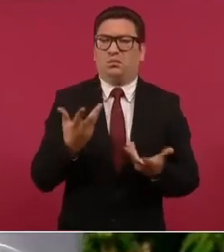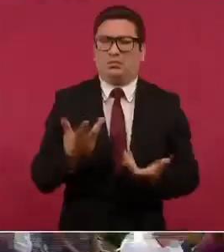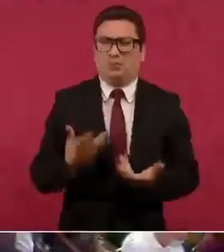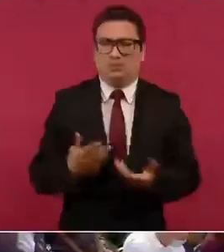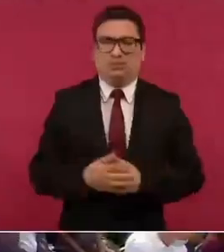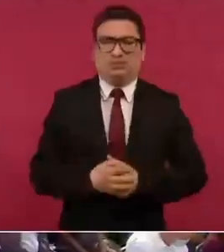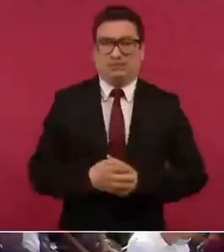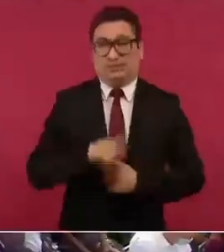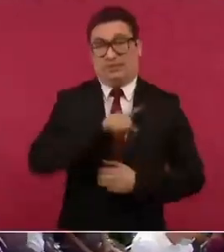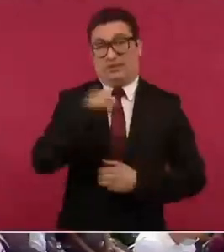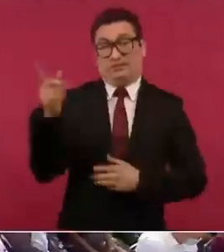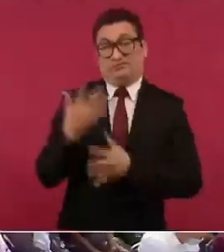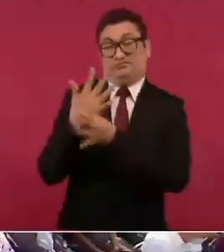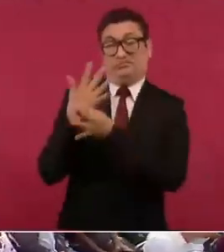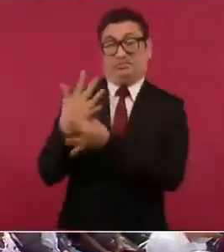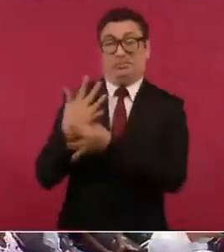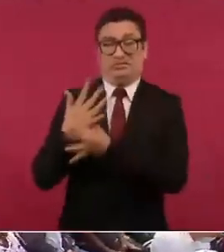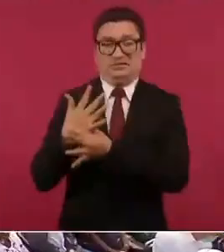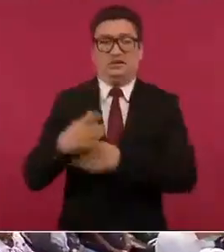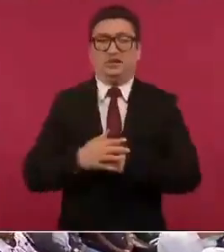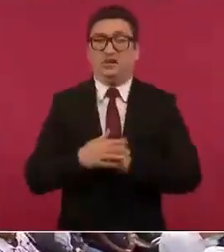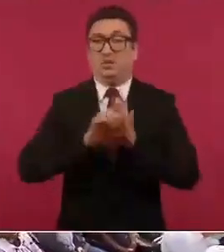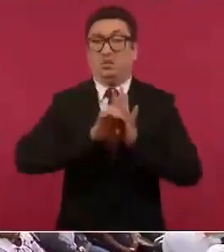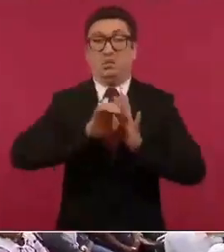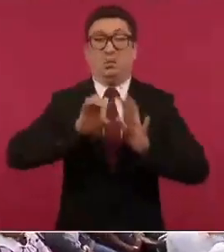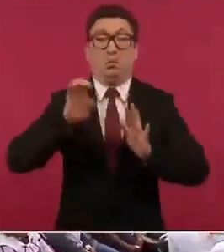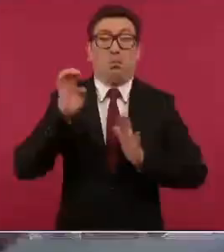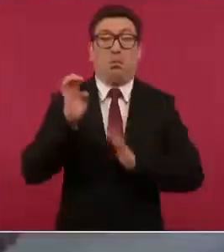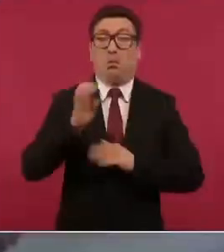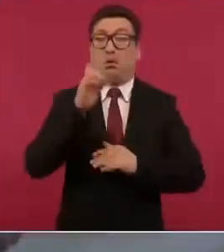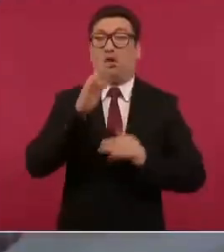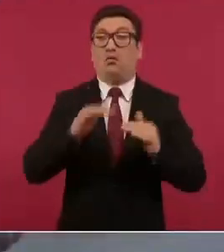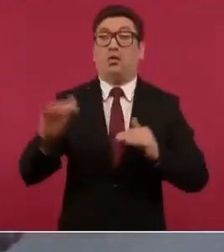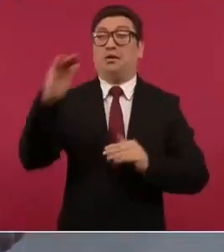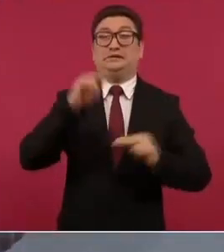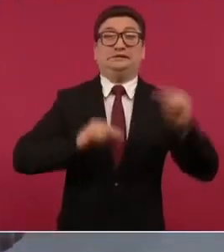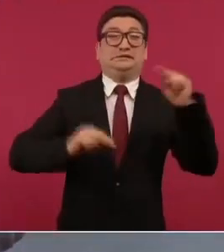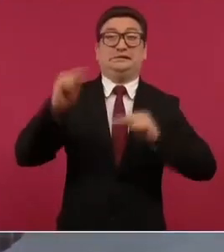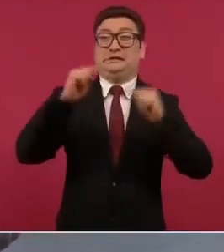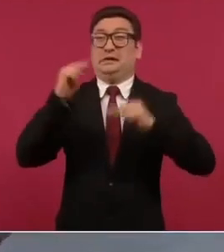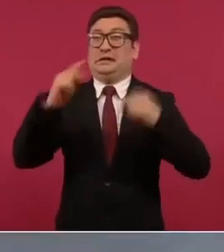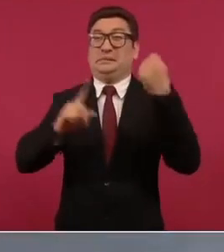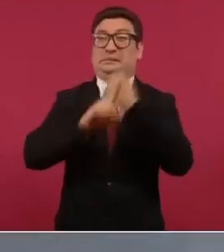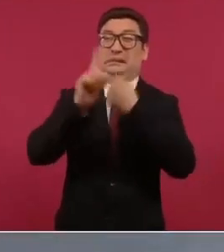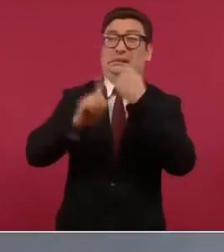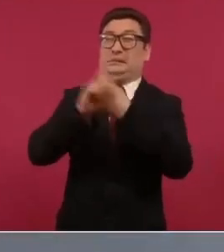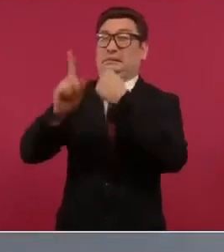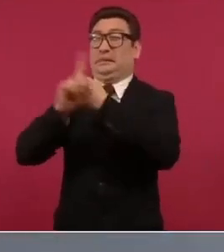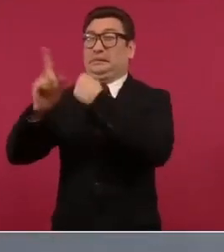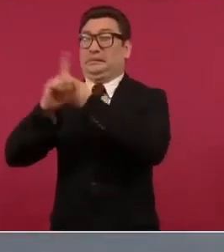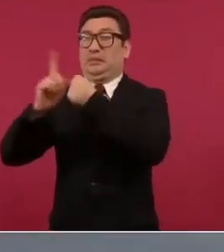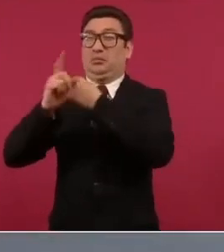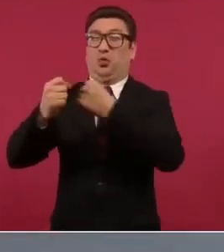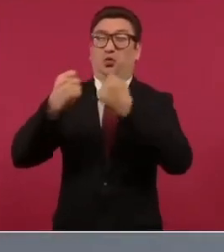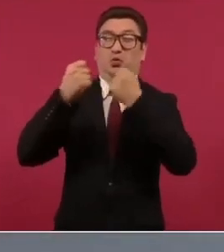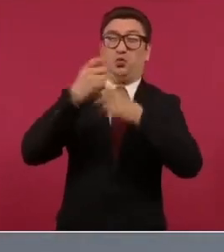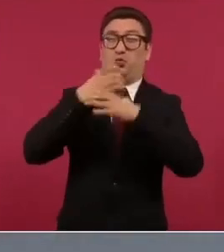decían que si llovía fuerte arriba goteaba abajo